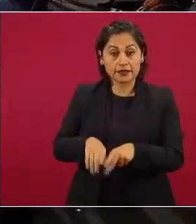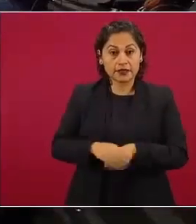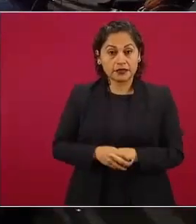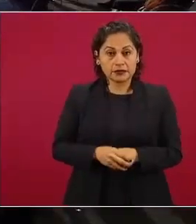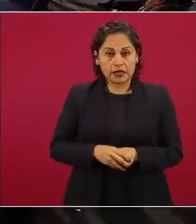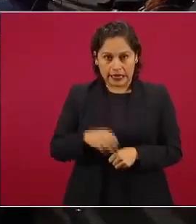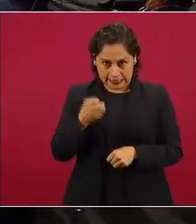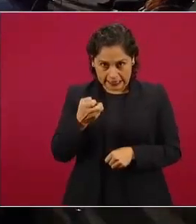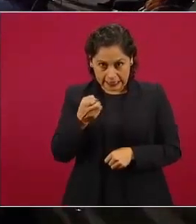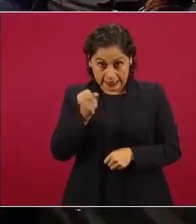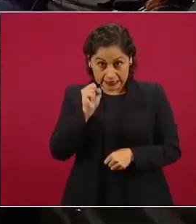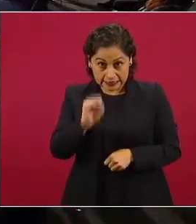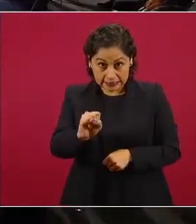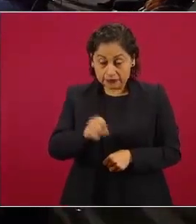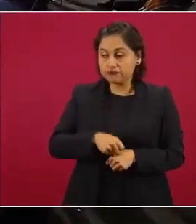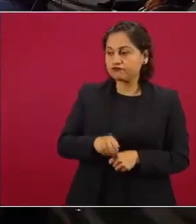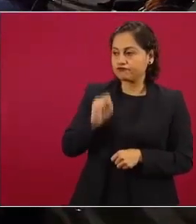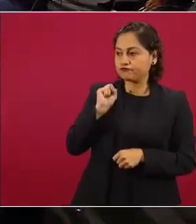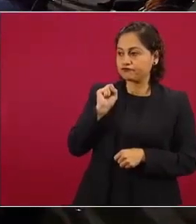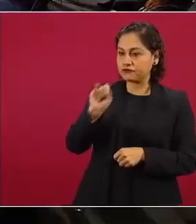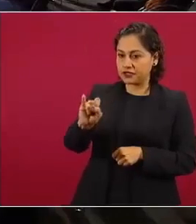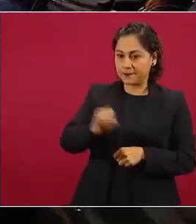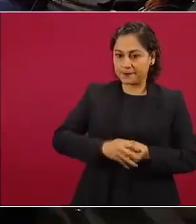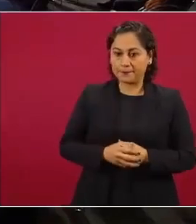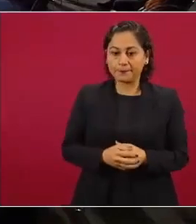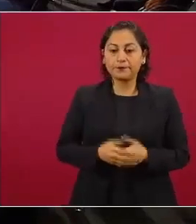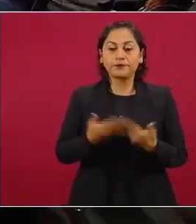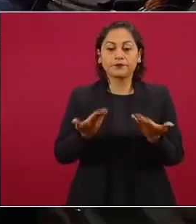sí lo podemos confirmar esta mañana ahora